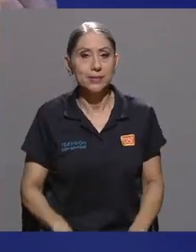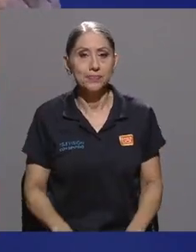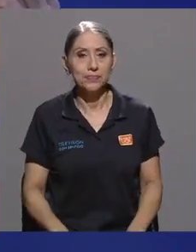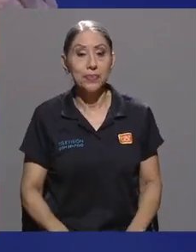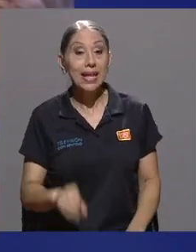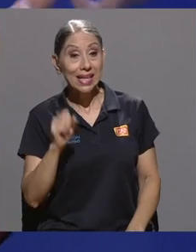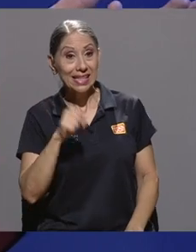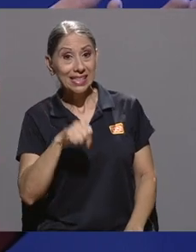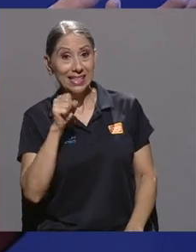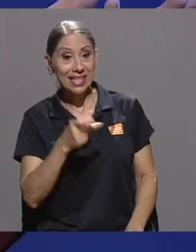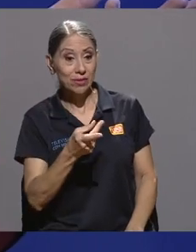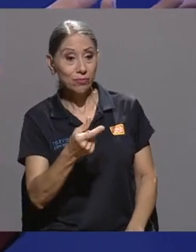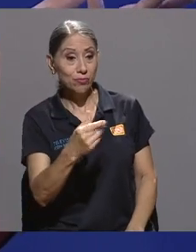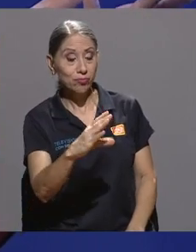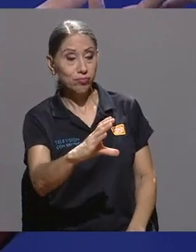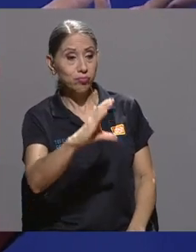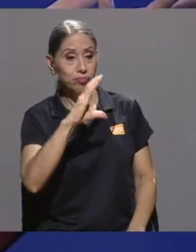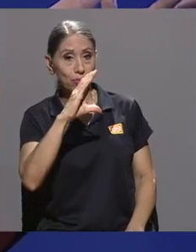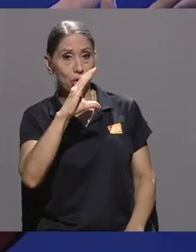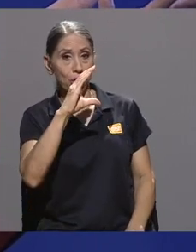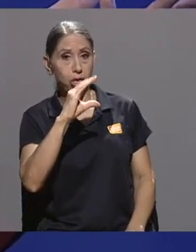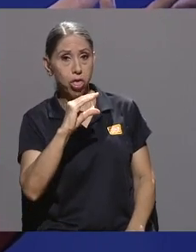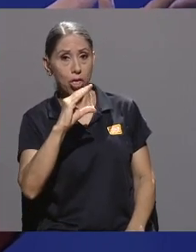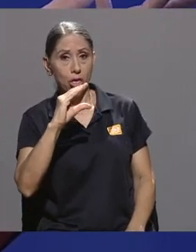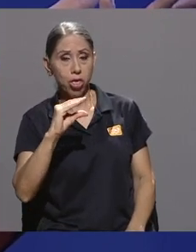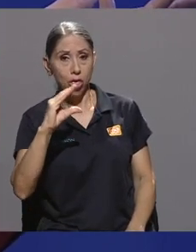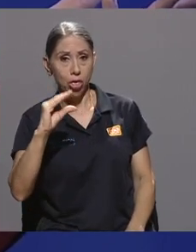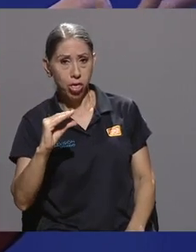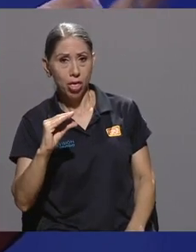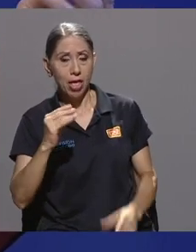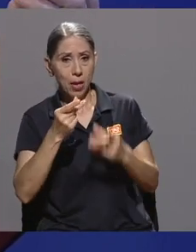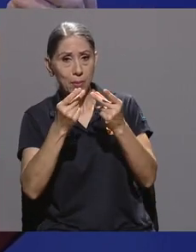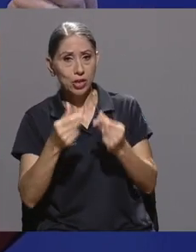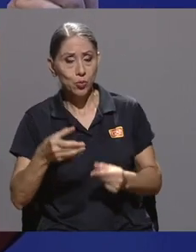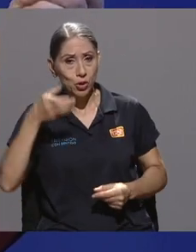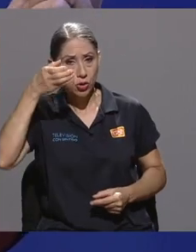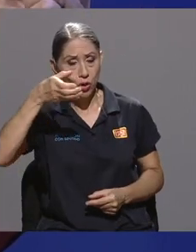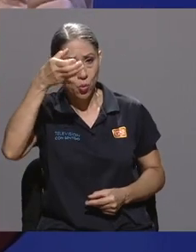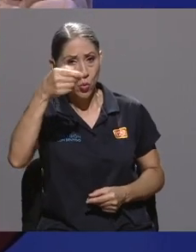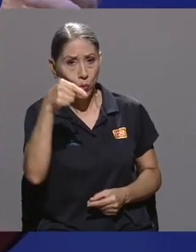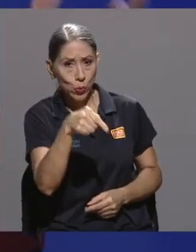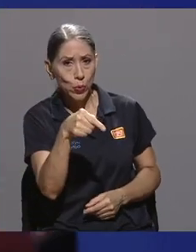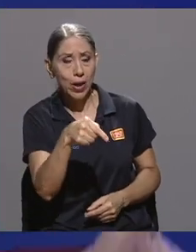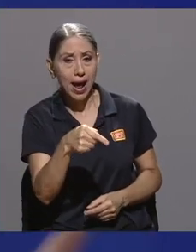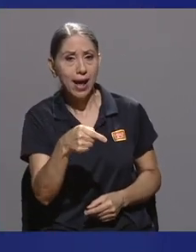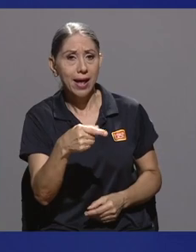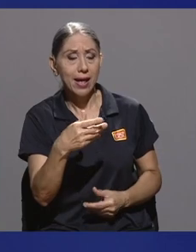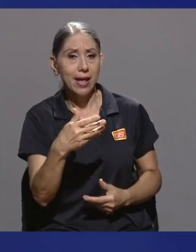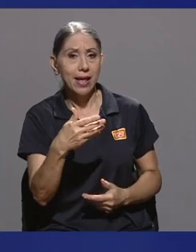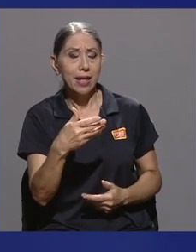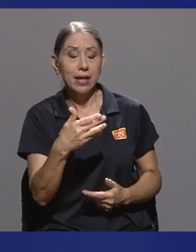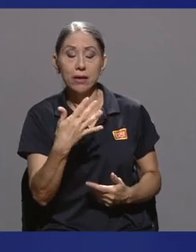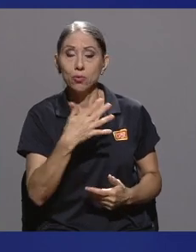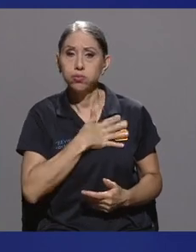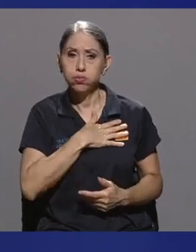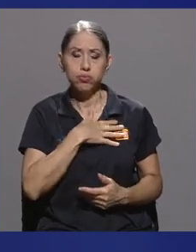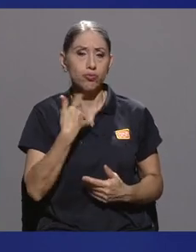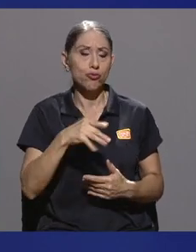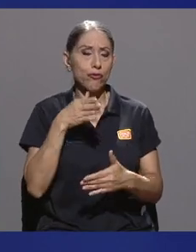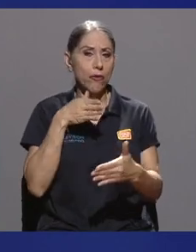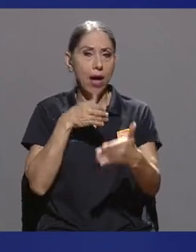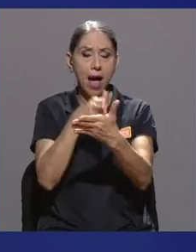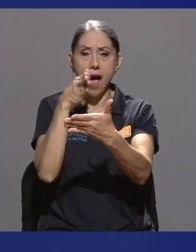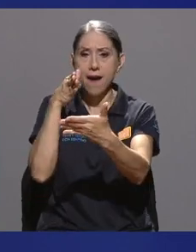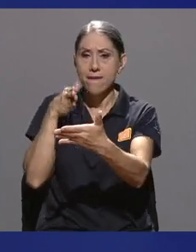reducción de la que hablas de los presupuestos de cultura, que tiene una afectación terrible, ¿verdad?